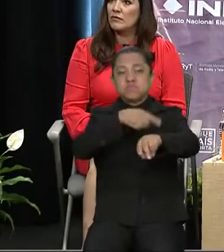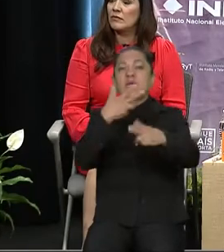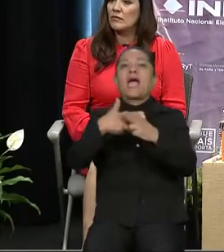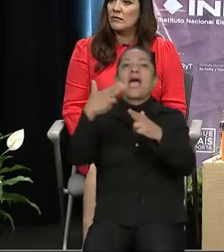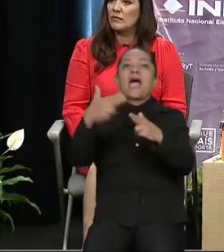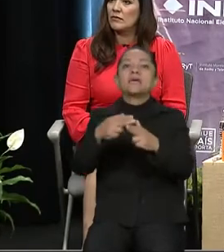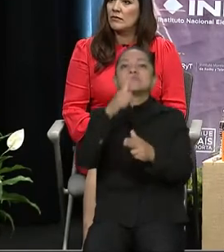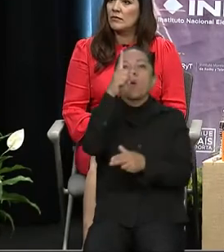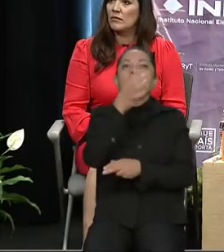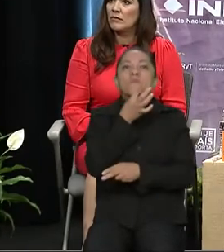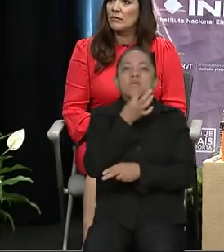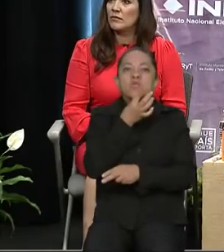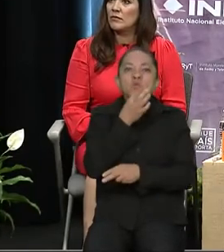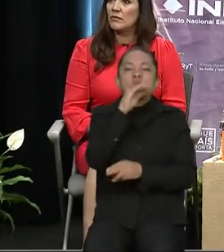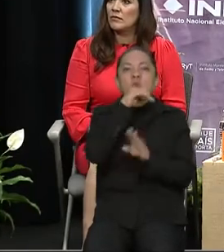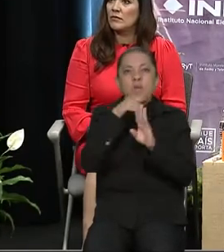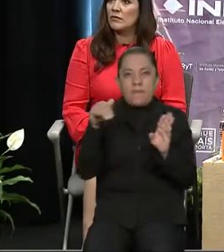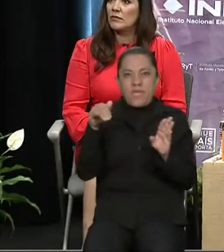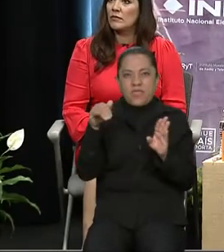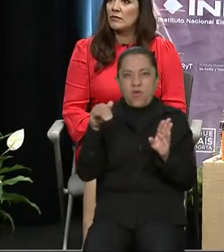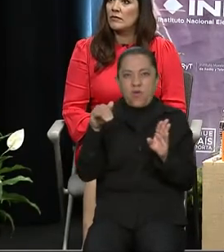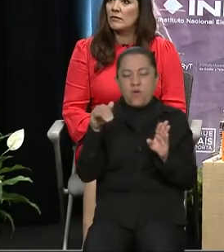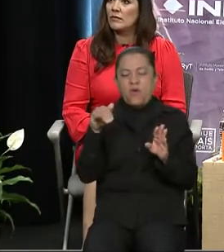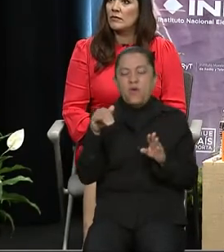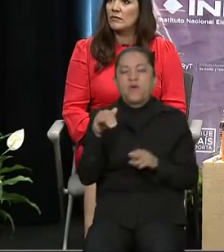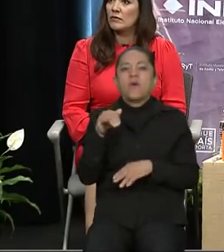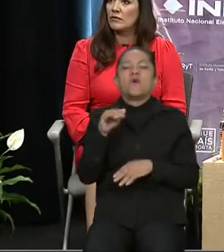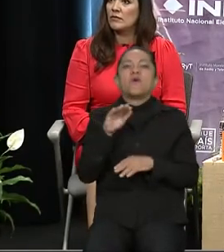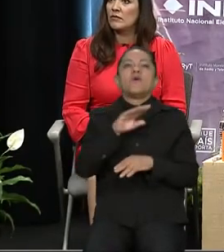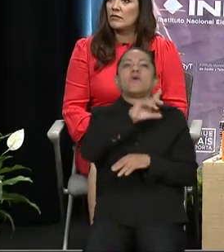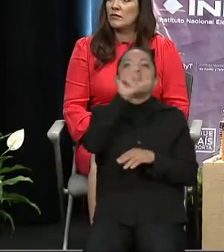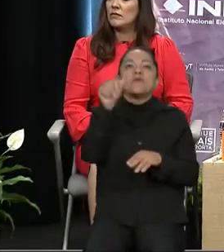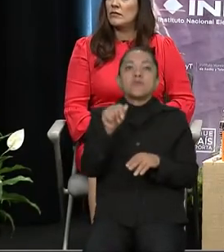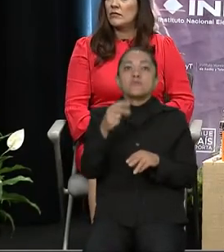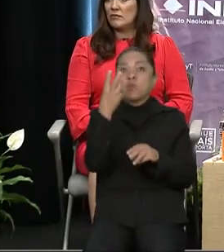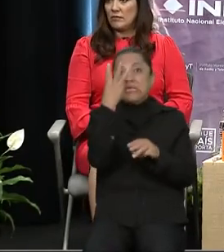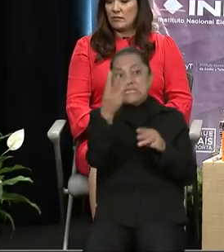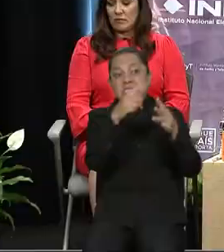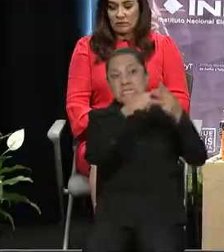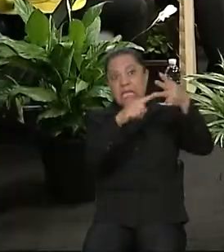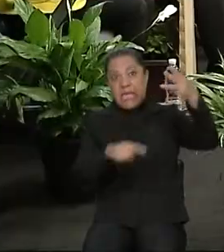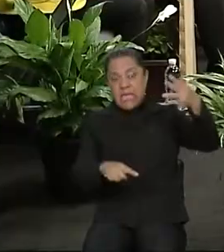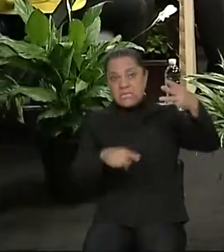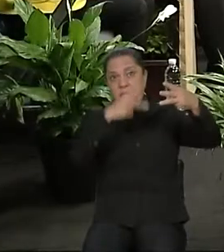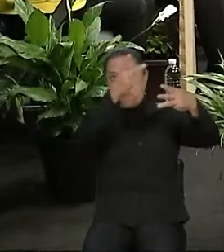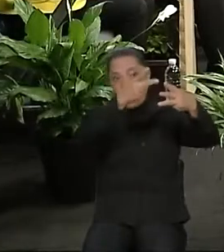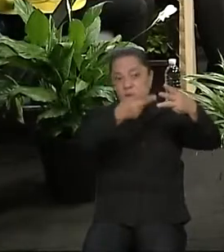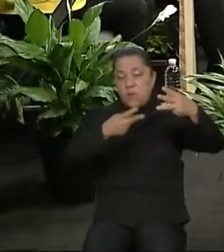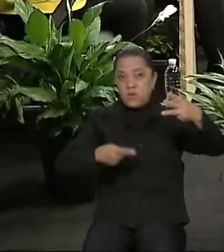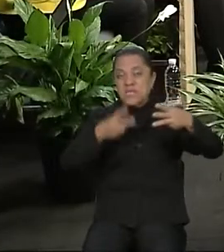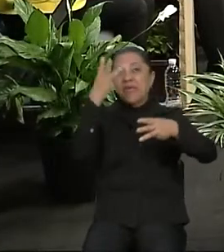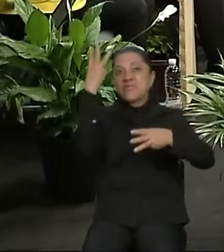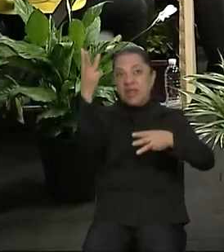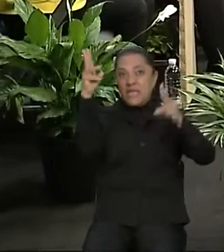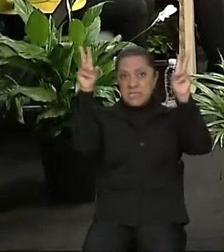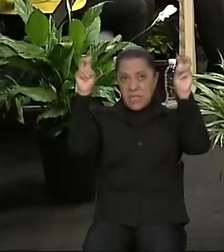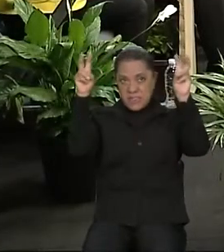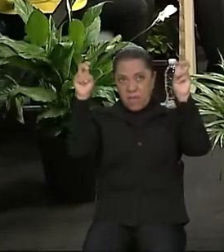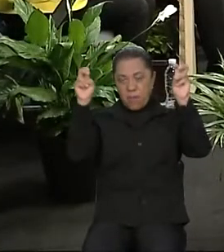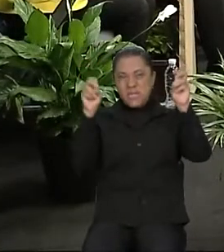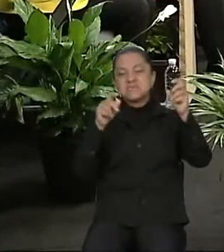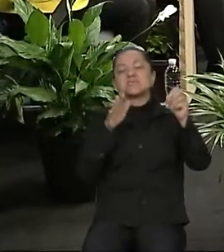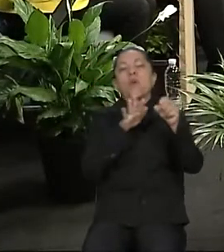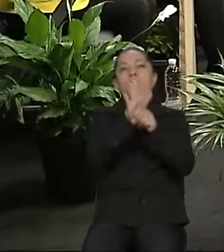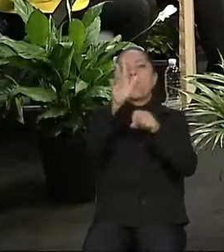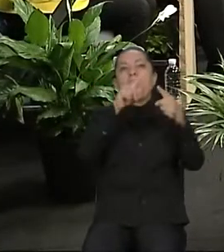segundos. Posteriormente, habrá tres rondas temáticas donde se van a abordar los siguientes temas. El primer